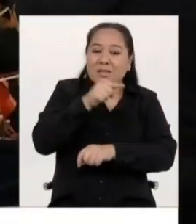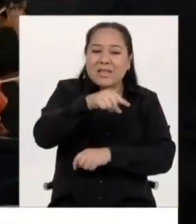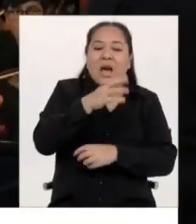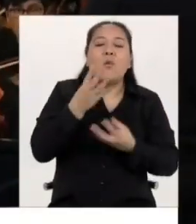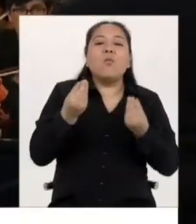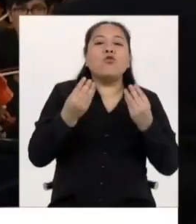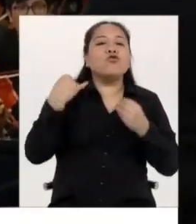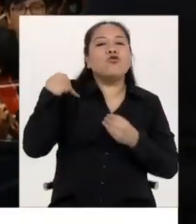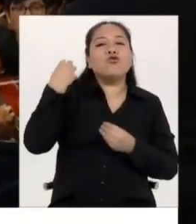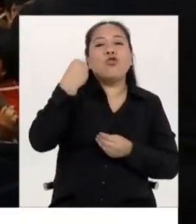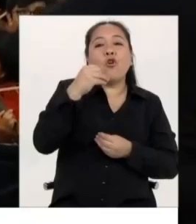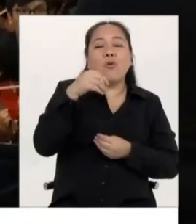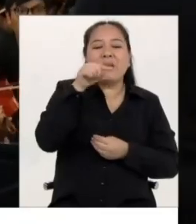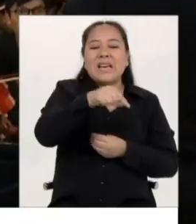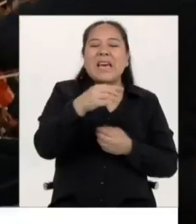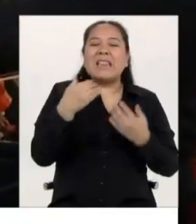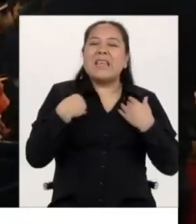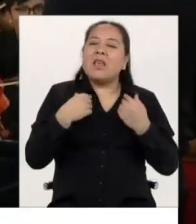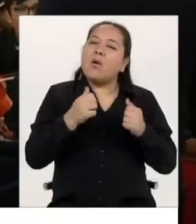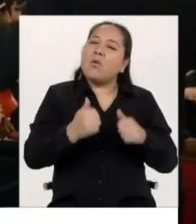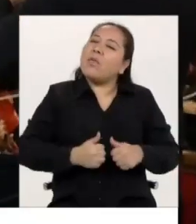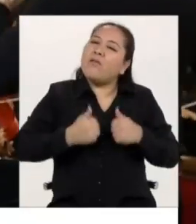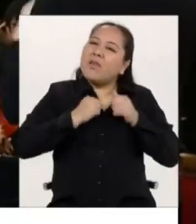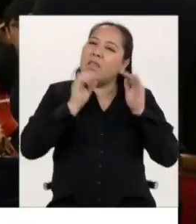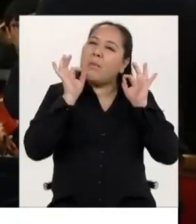que viven en situación de riesgo en el Perú.